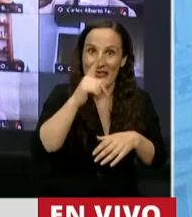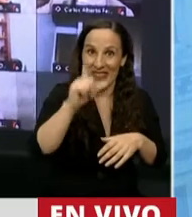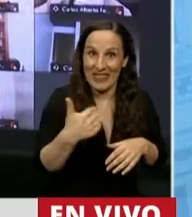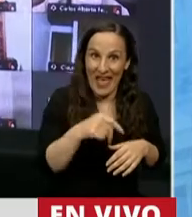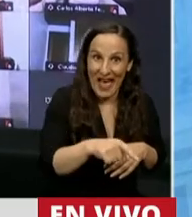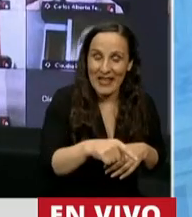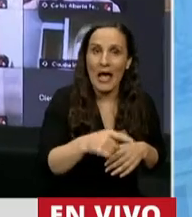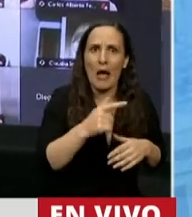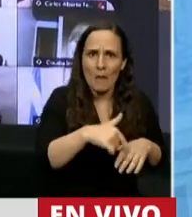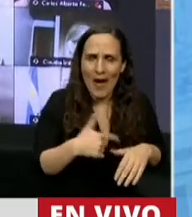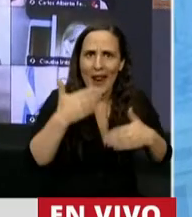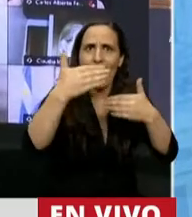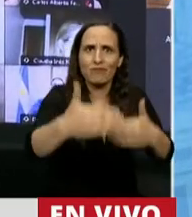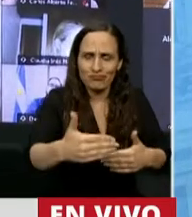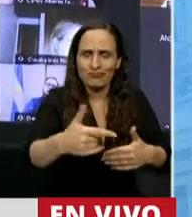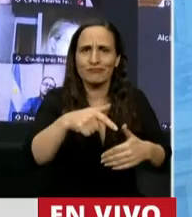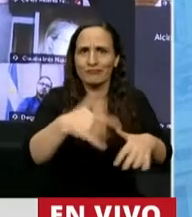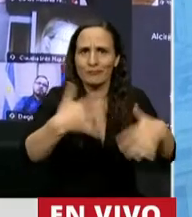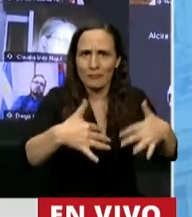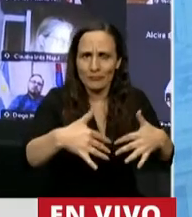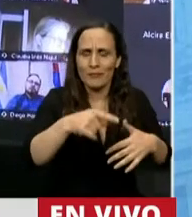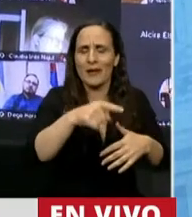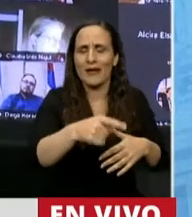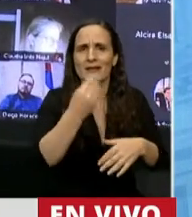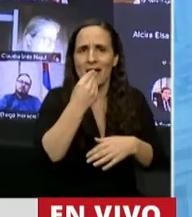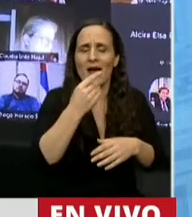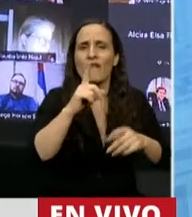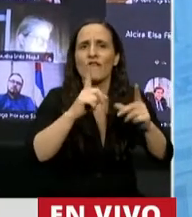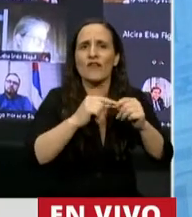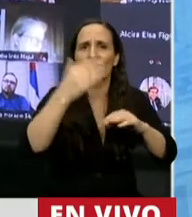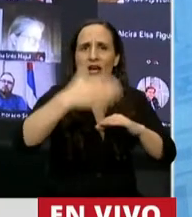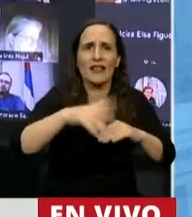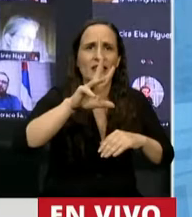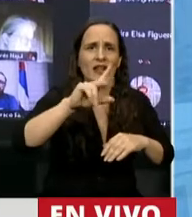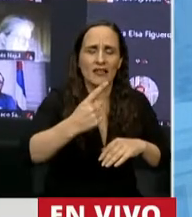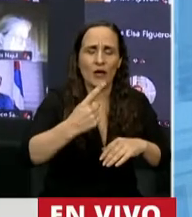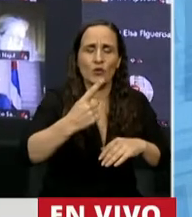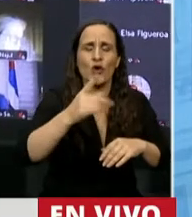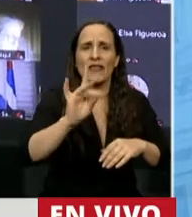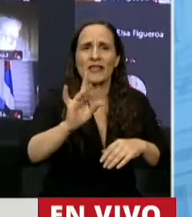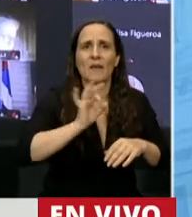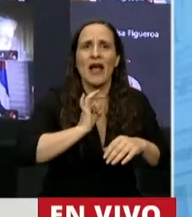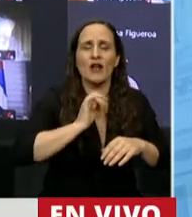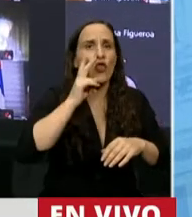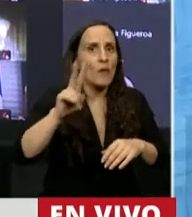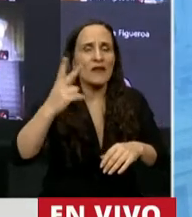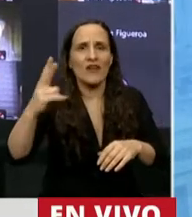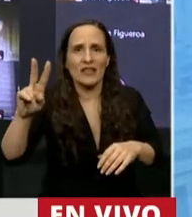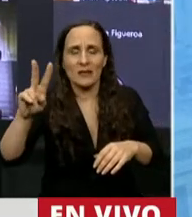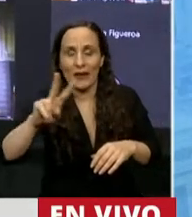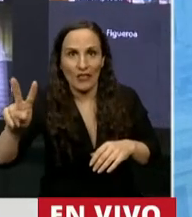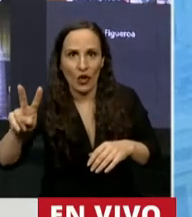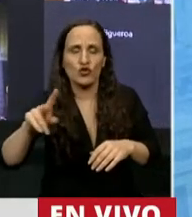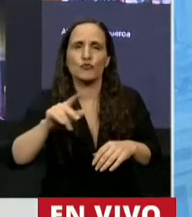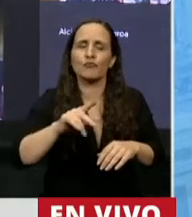en oportunidad de prorrogar la emergencia alimentaria nacional hasta el 31 de diciembre de 2022. Considerando que, como ya